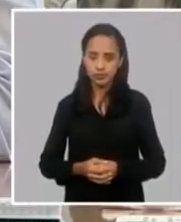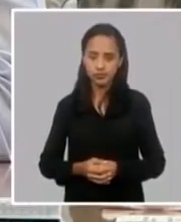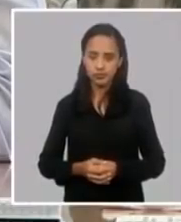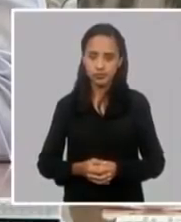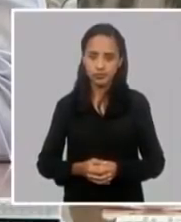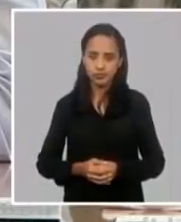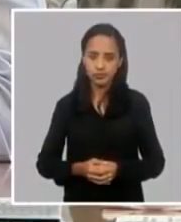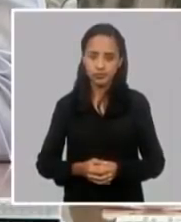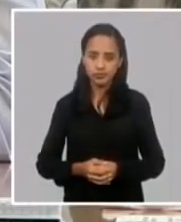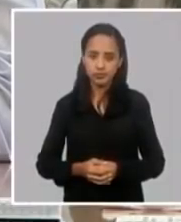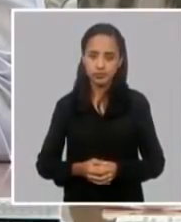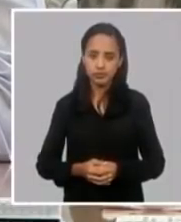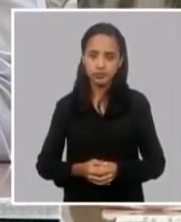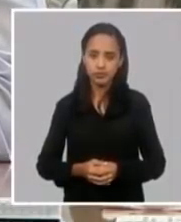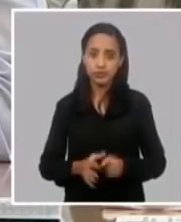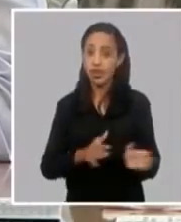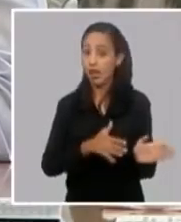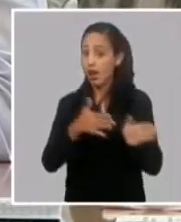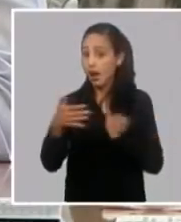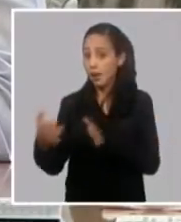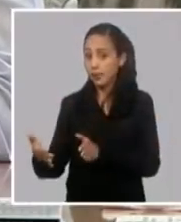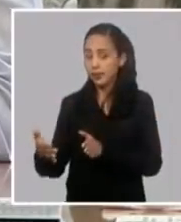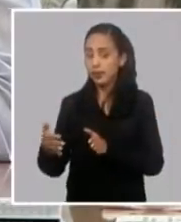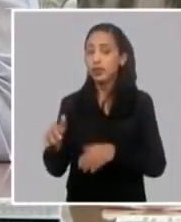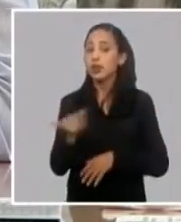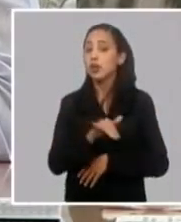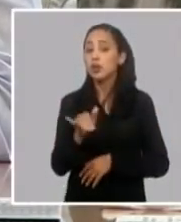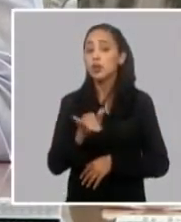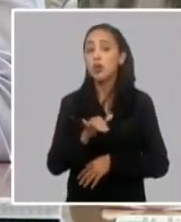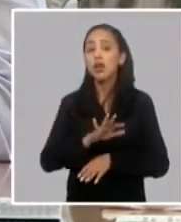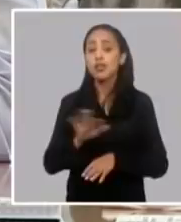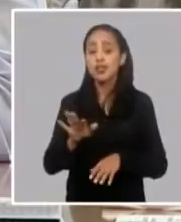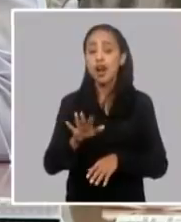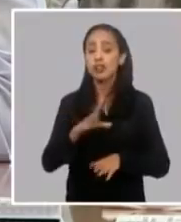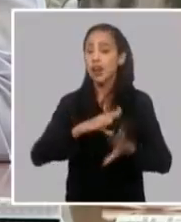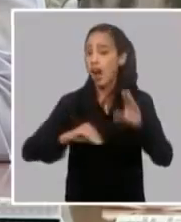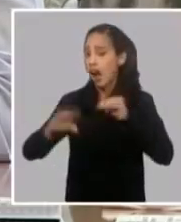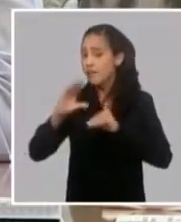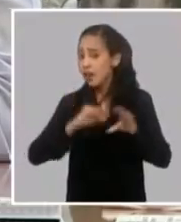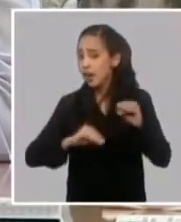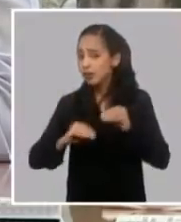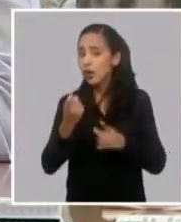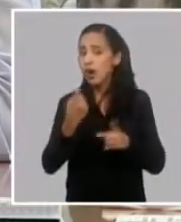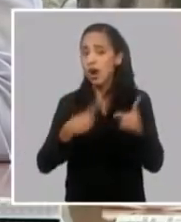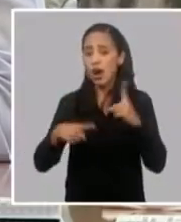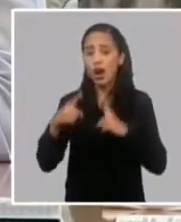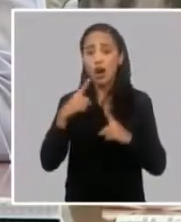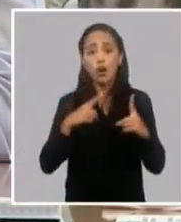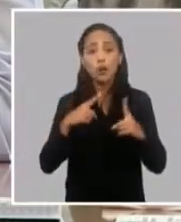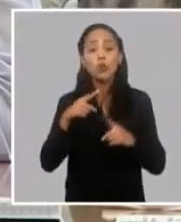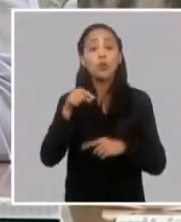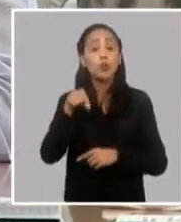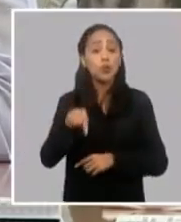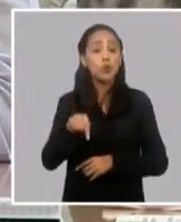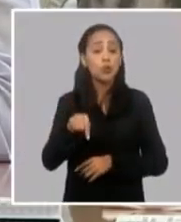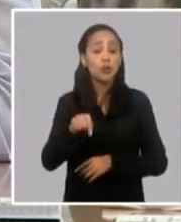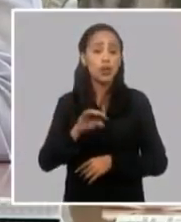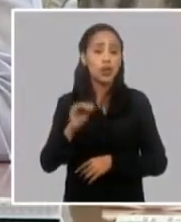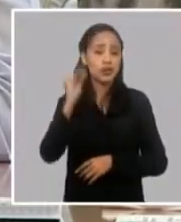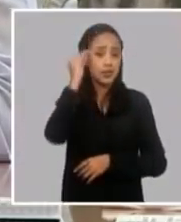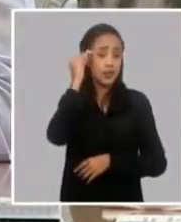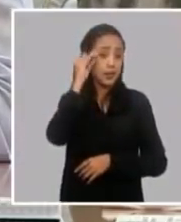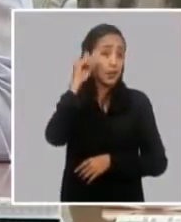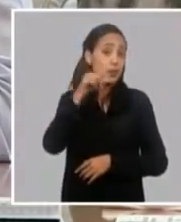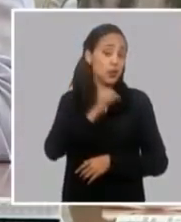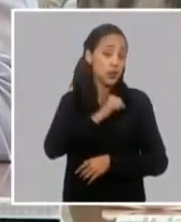pandémico. Por otra parte, ya se empezaba a hablar y había algunas señas de las intenciones de la